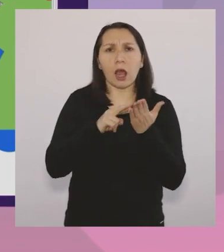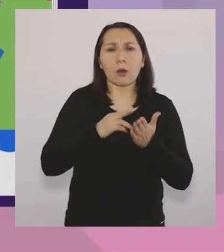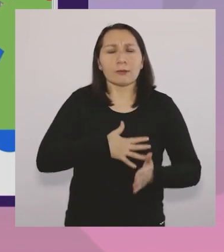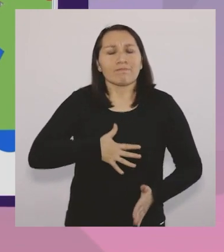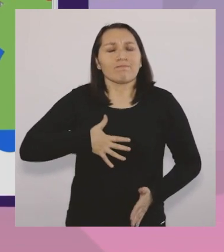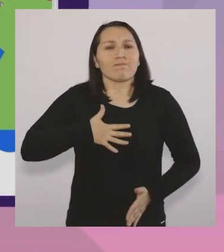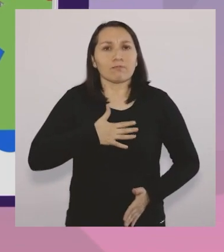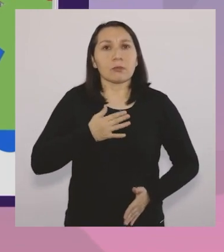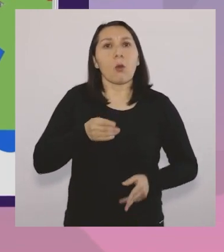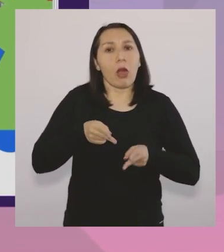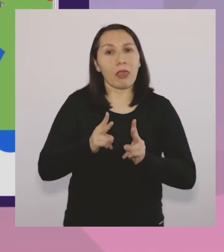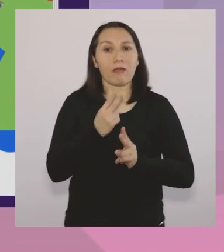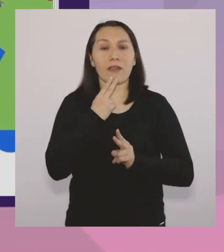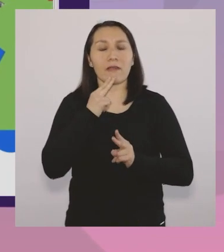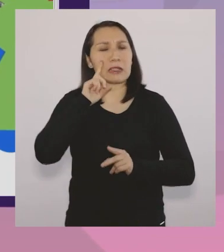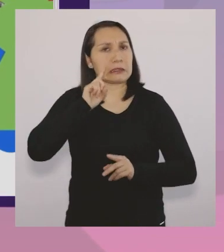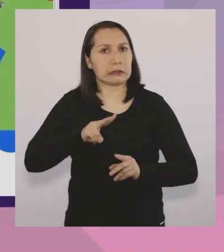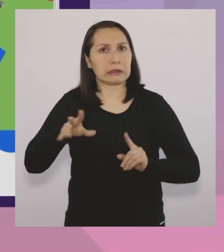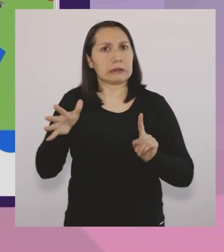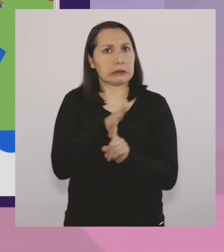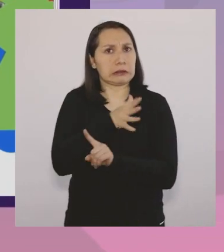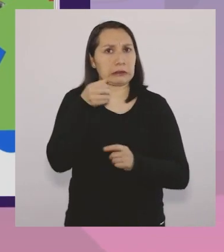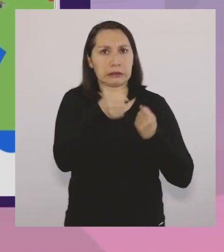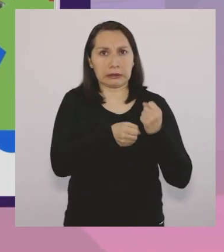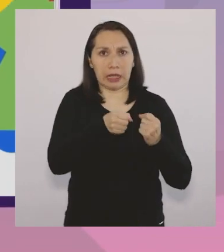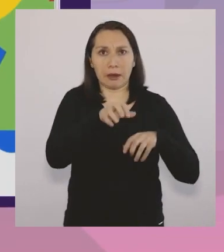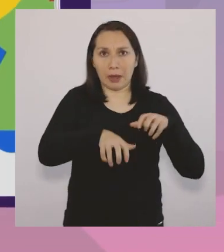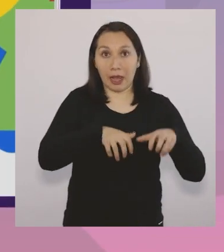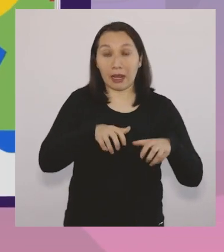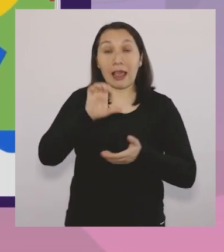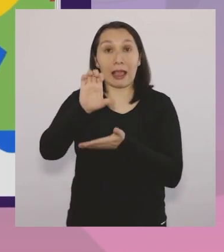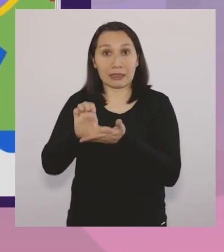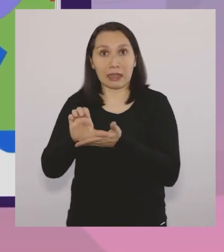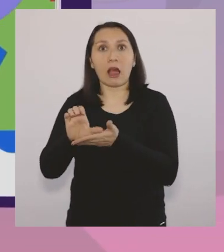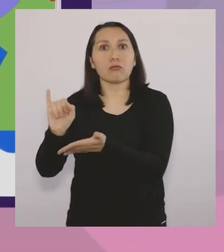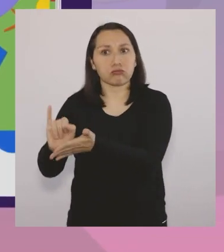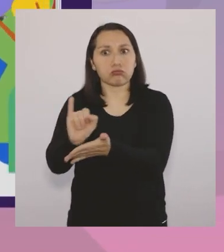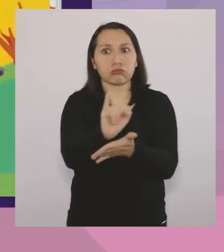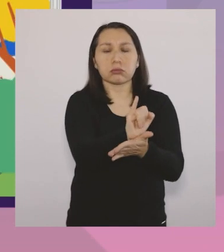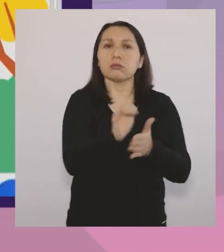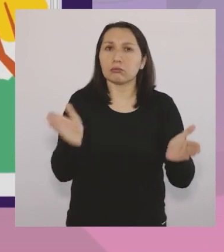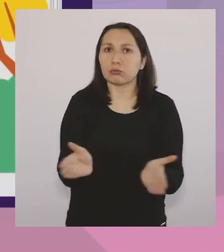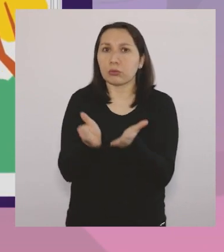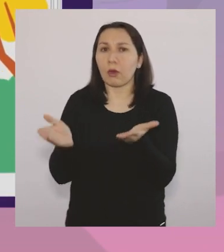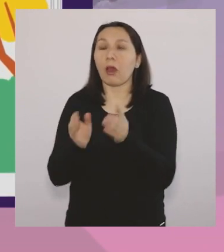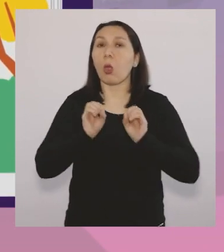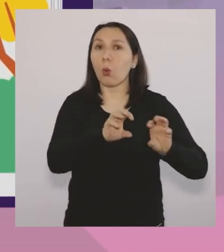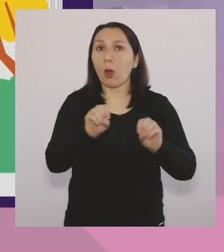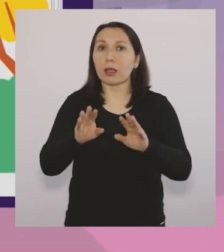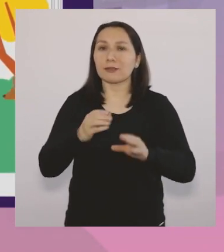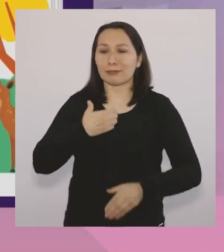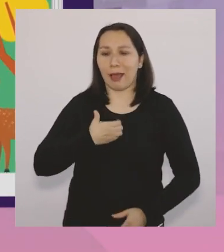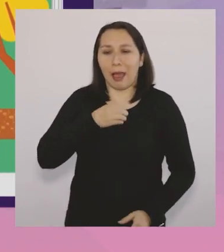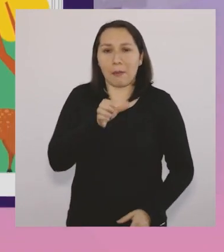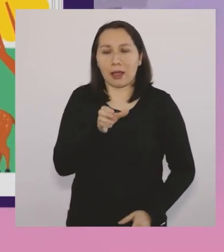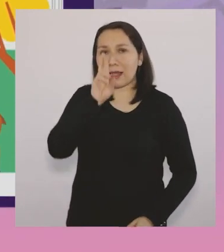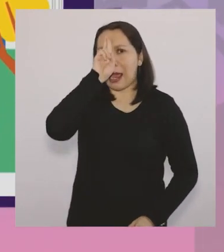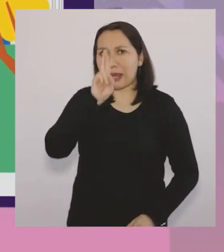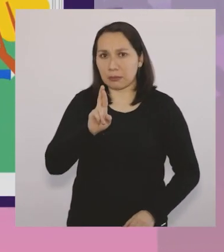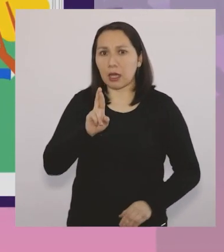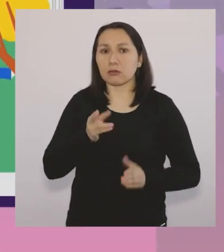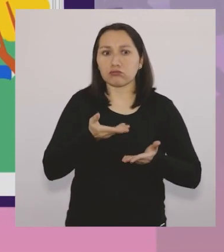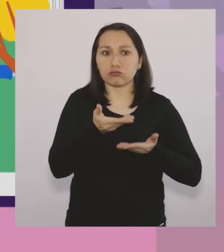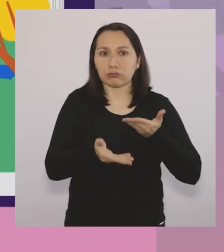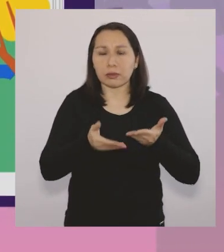sintiencia y el derecho a vivir una vida libre de maltrato. El Estado y sus órganos promoverán una educación basada en la empatía y en el